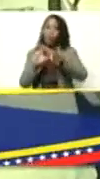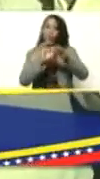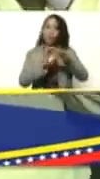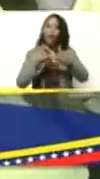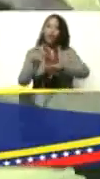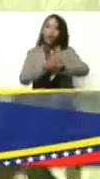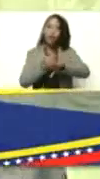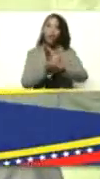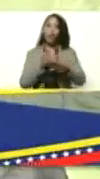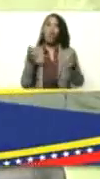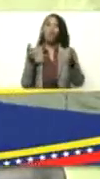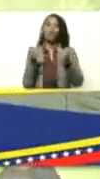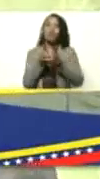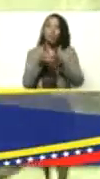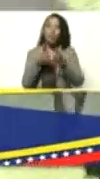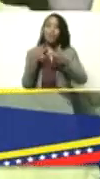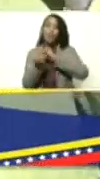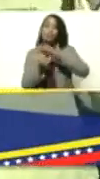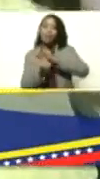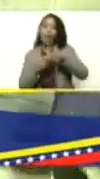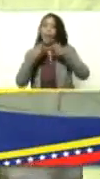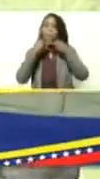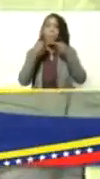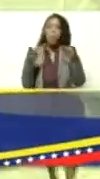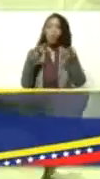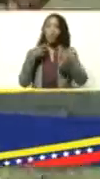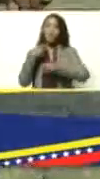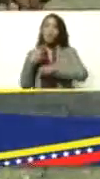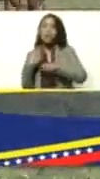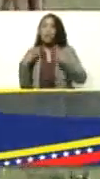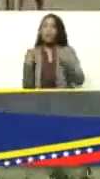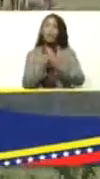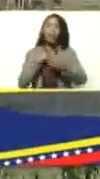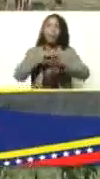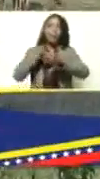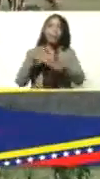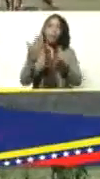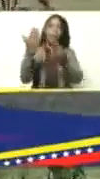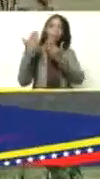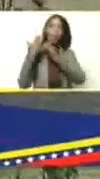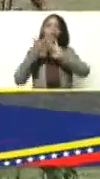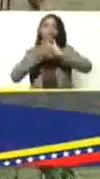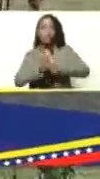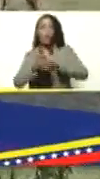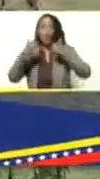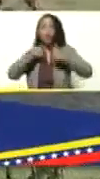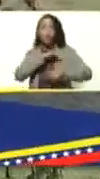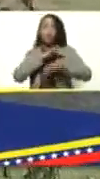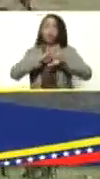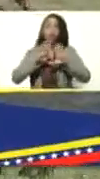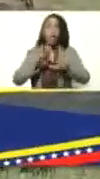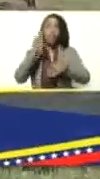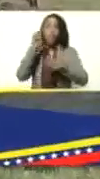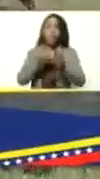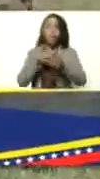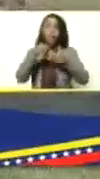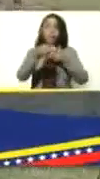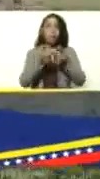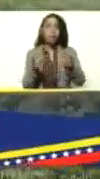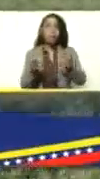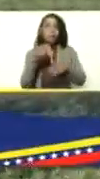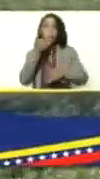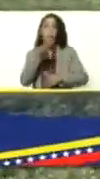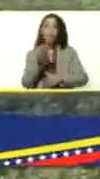con las entidades públicas financieras con nuestro ministro apoyándonos y hoy estamos montados ya las 2000 hectáreas y